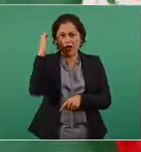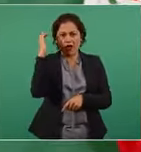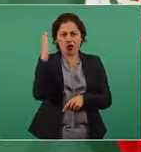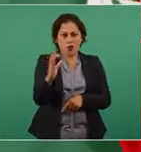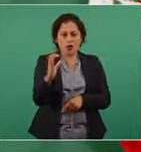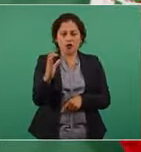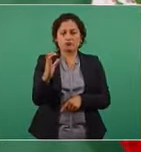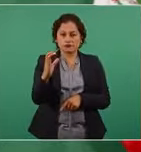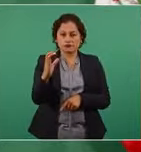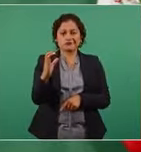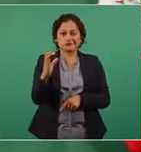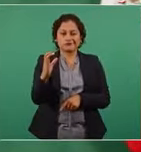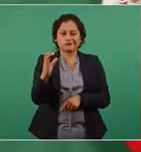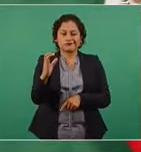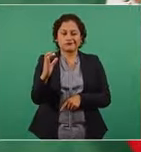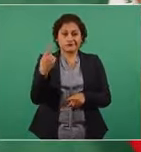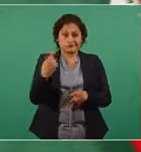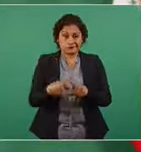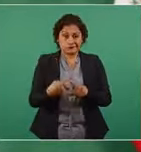oscuros